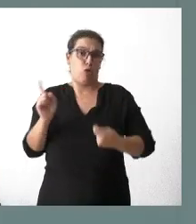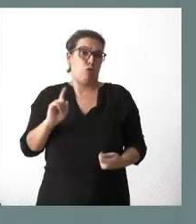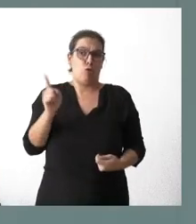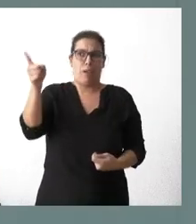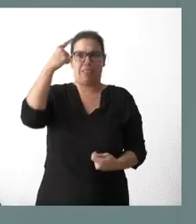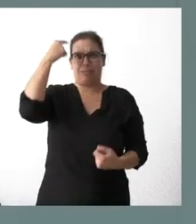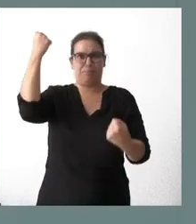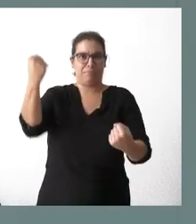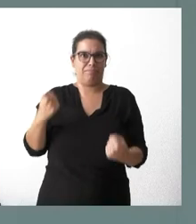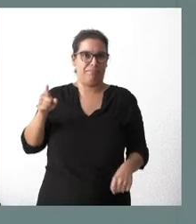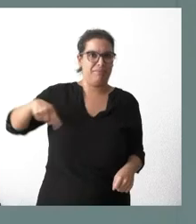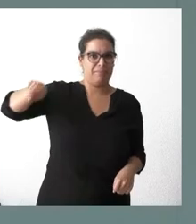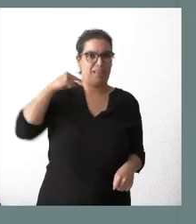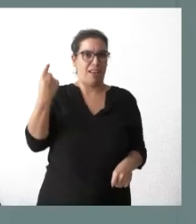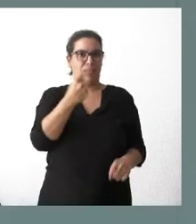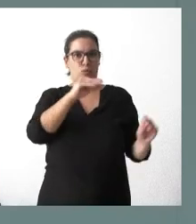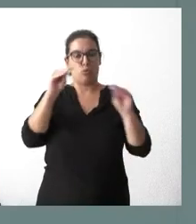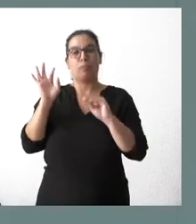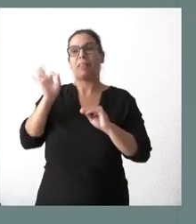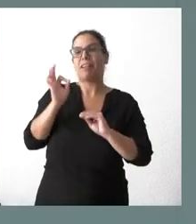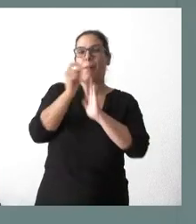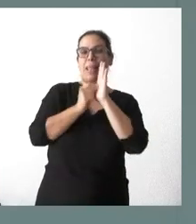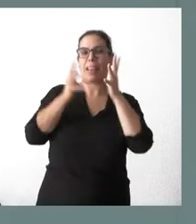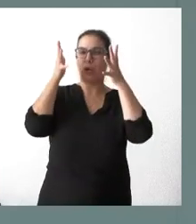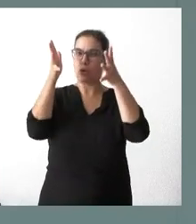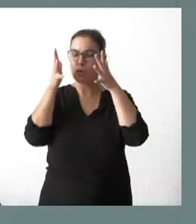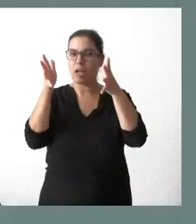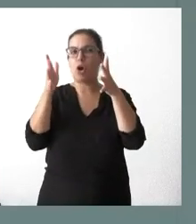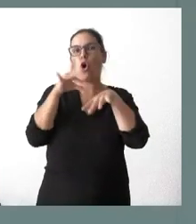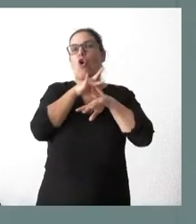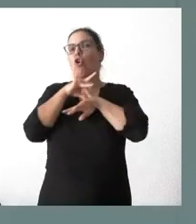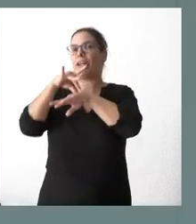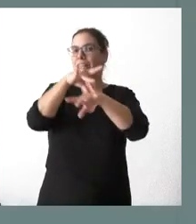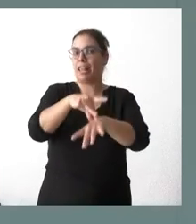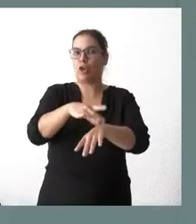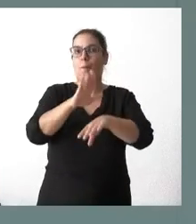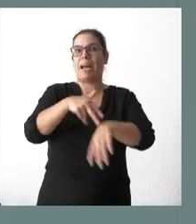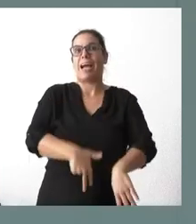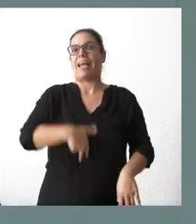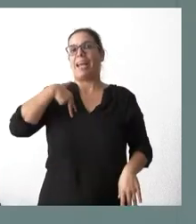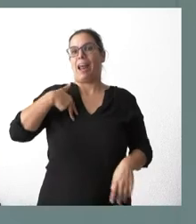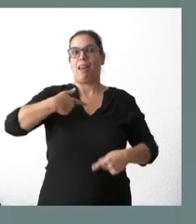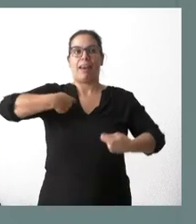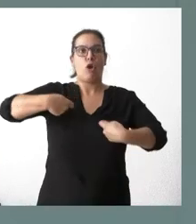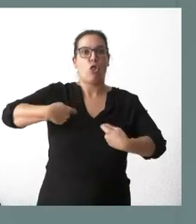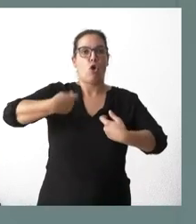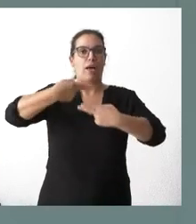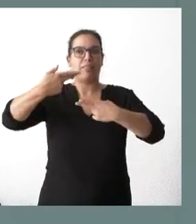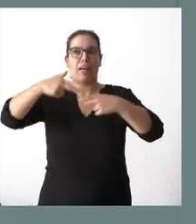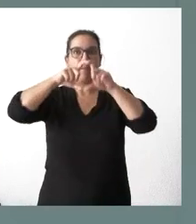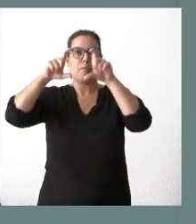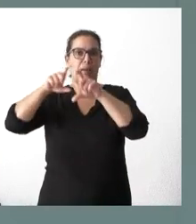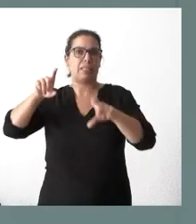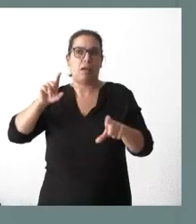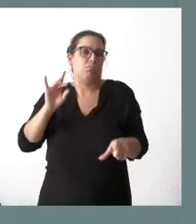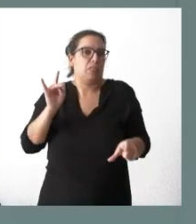Sí que hay un conjunto de medidas y de orientaciones y de consejos que se pueden ofrecer al conjunto de los negocios y de actividades. Yo podría sacar aquí un catálogo de